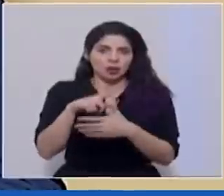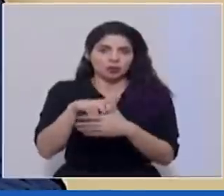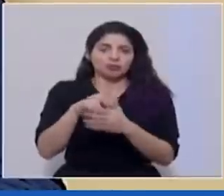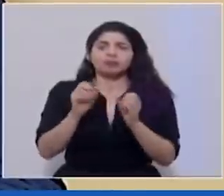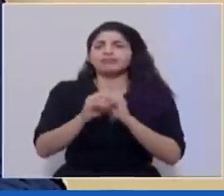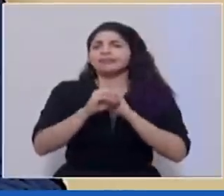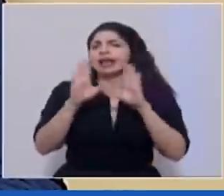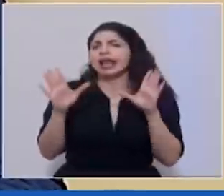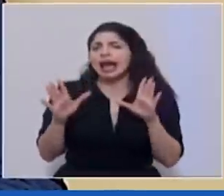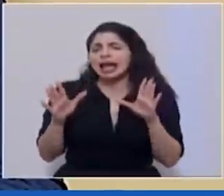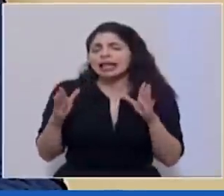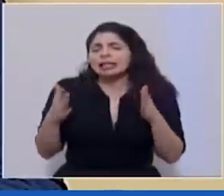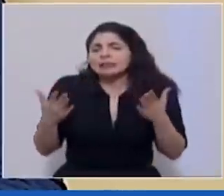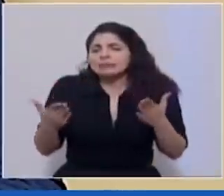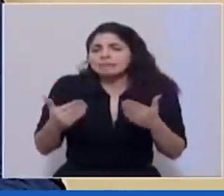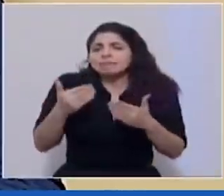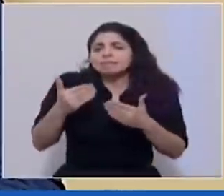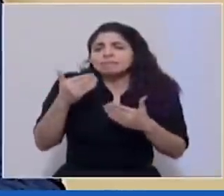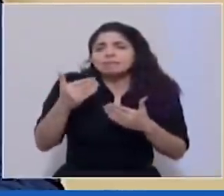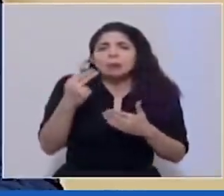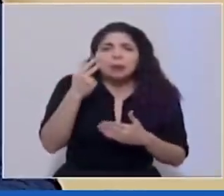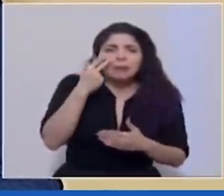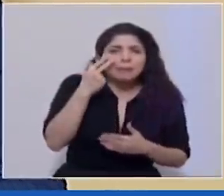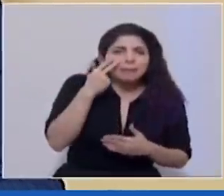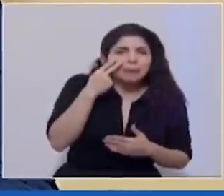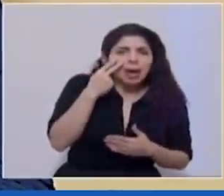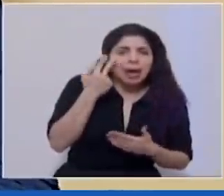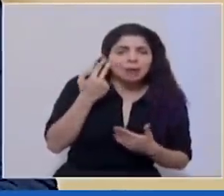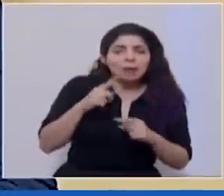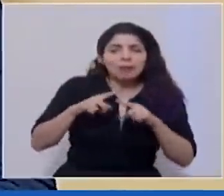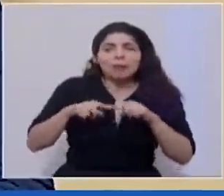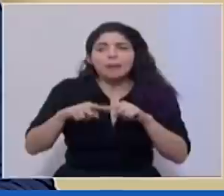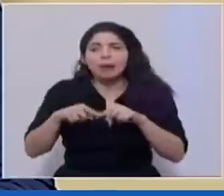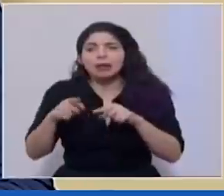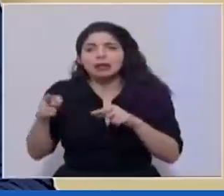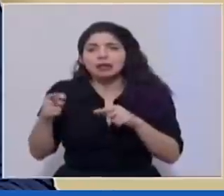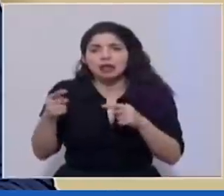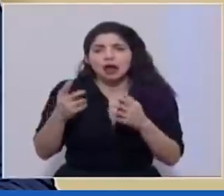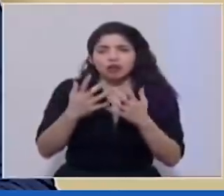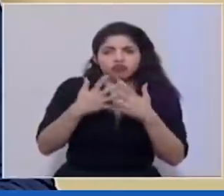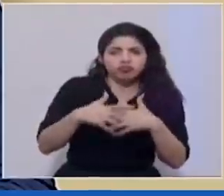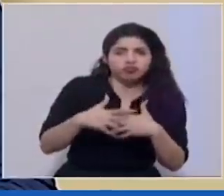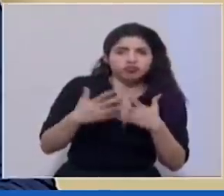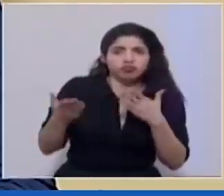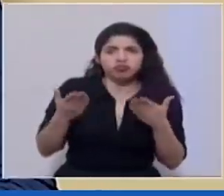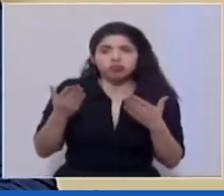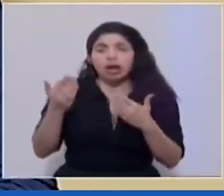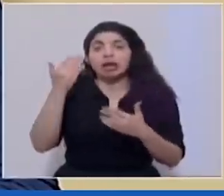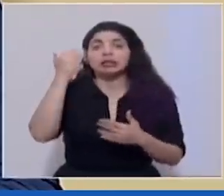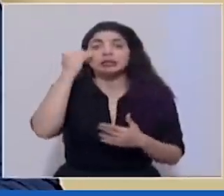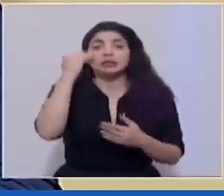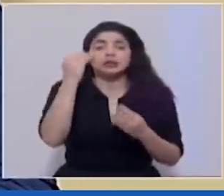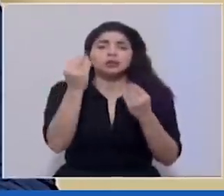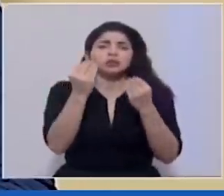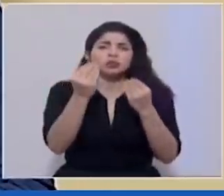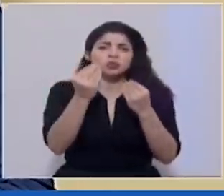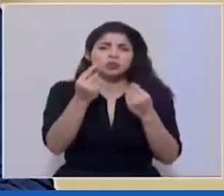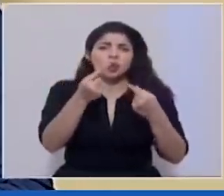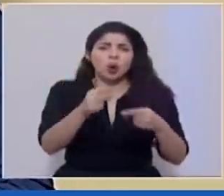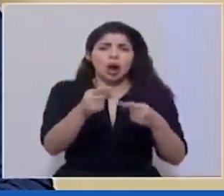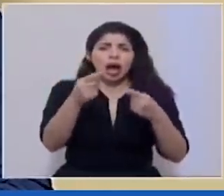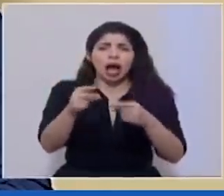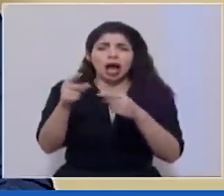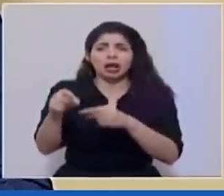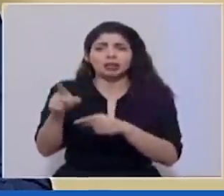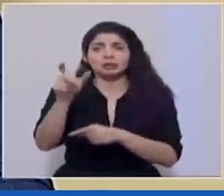es claro pues que eventualmente de ahí se verá la complementariedad. Sabemos que hay un asunto en muchos de los casos que tienen que